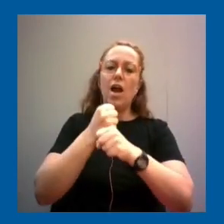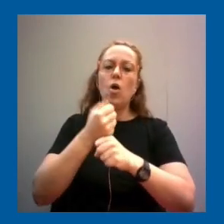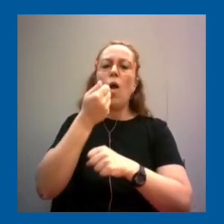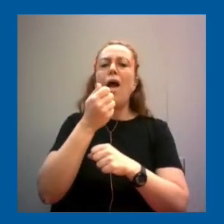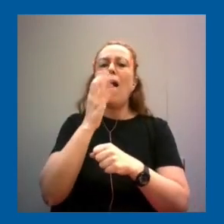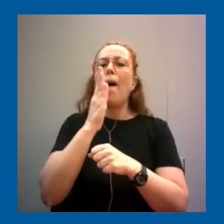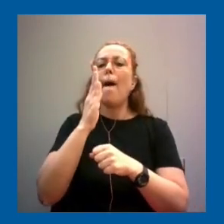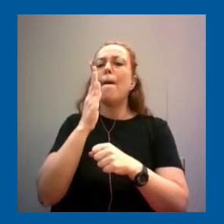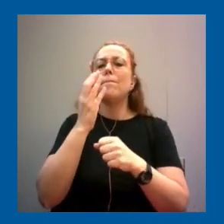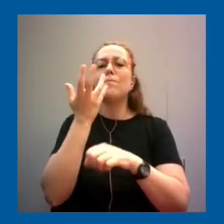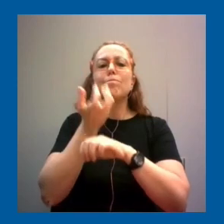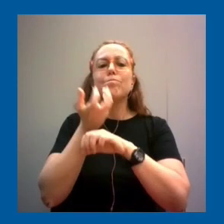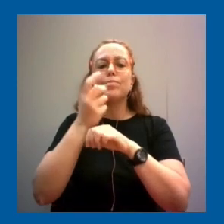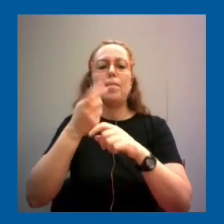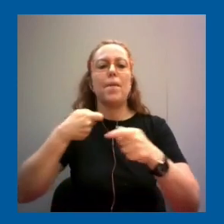construyen